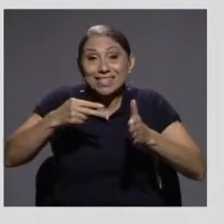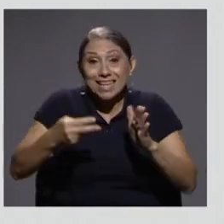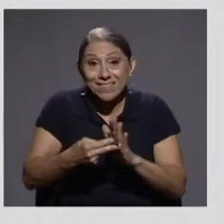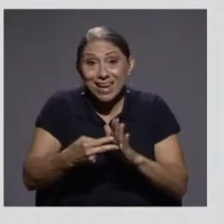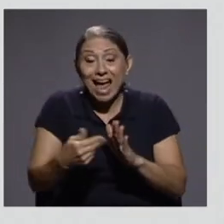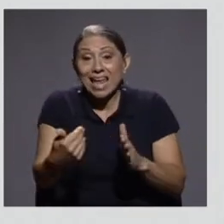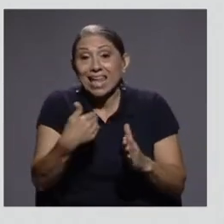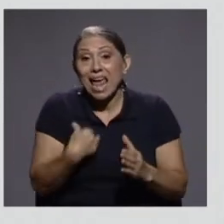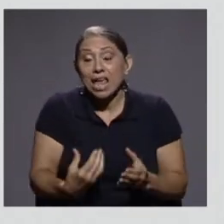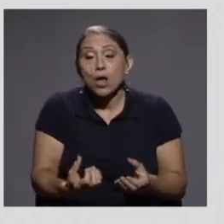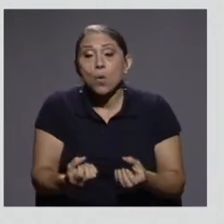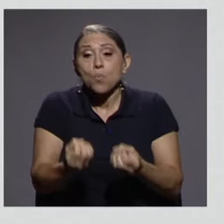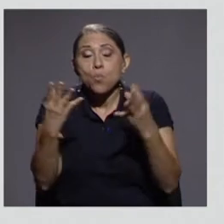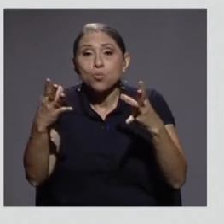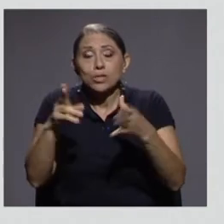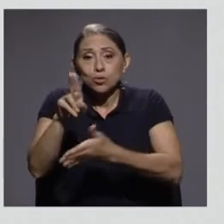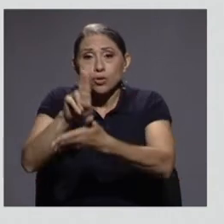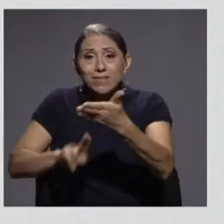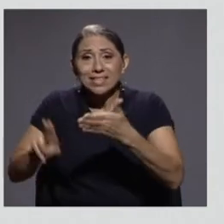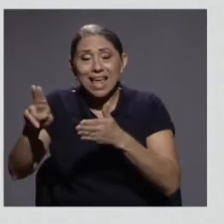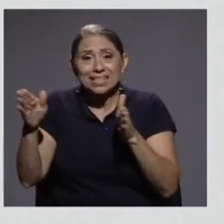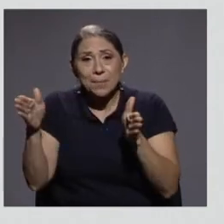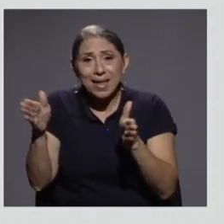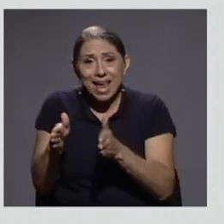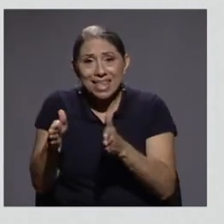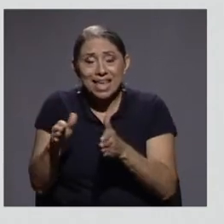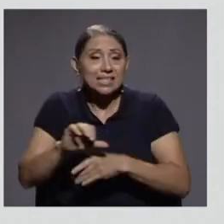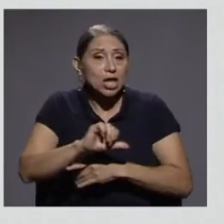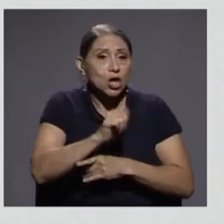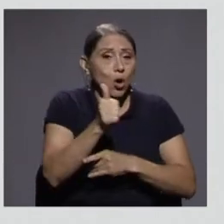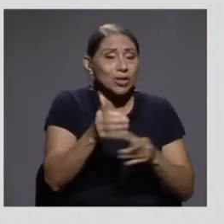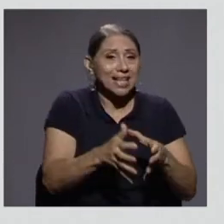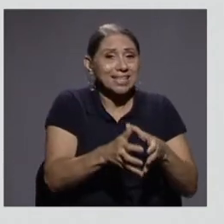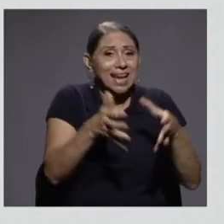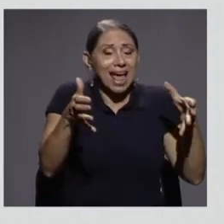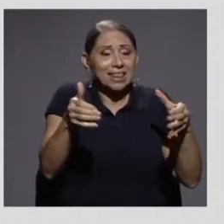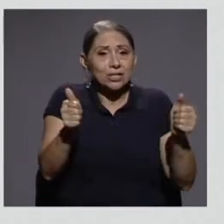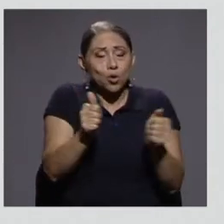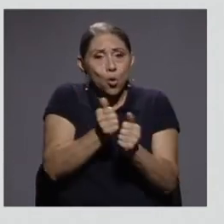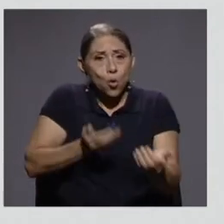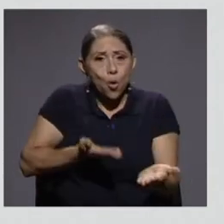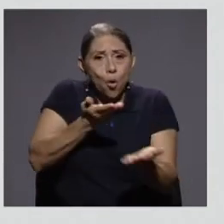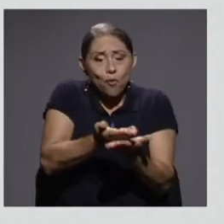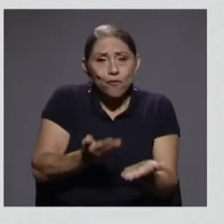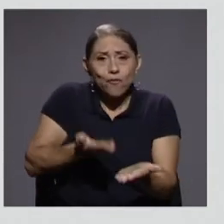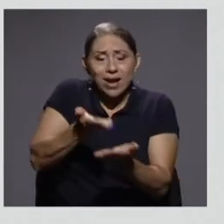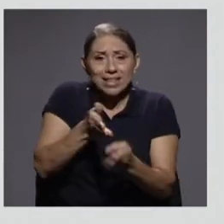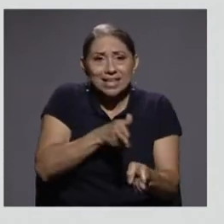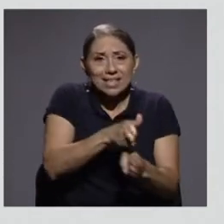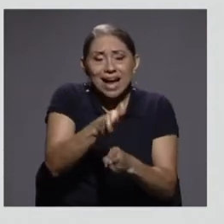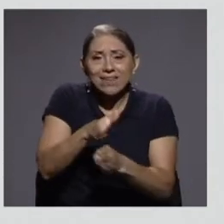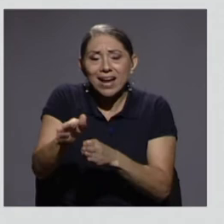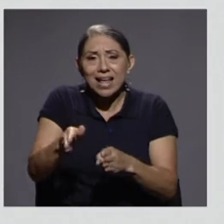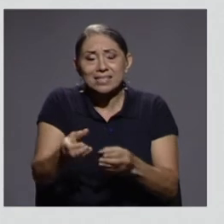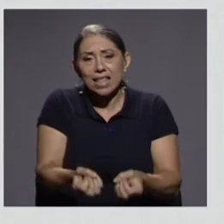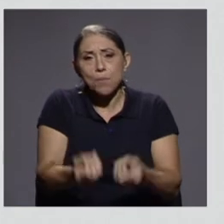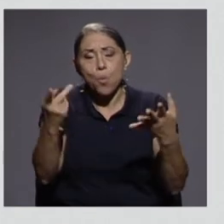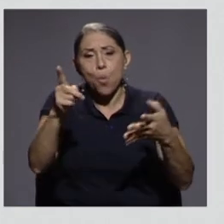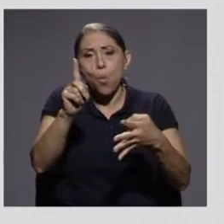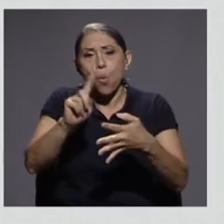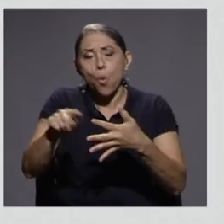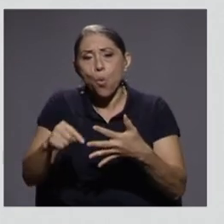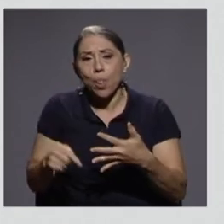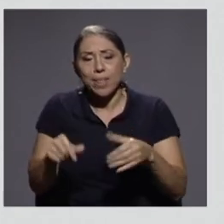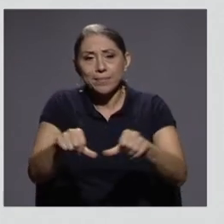muy pequeñas y otros grandes y con ofertas de carreras que van en áreas múltiples, multiáreas, digamos.